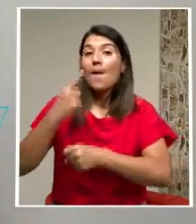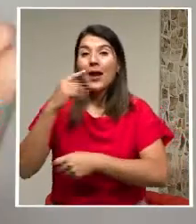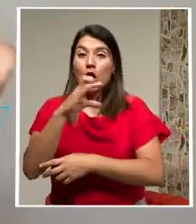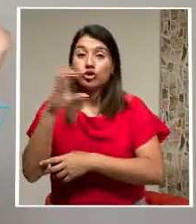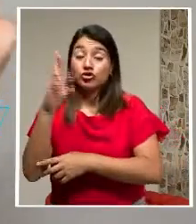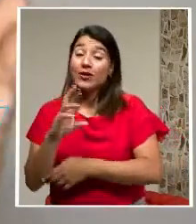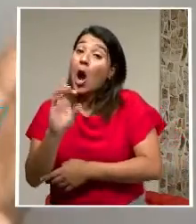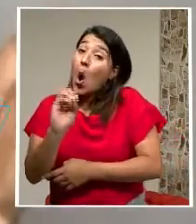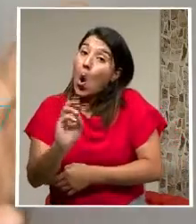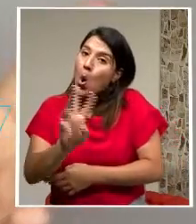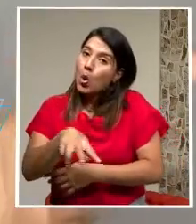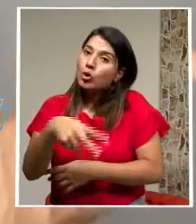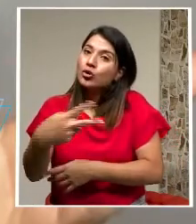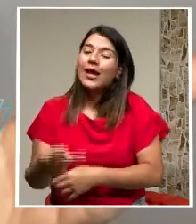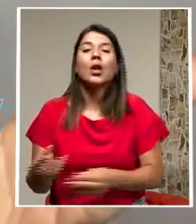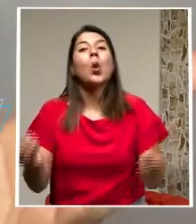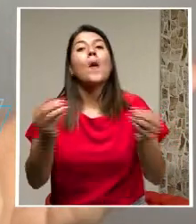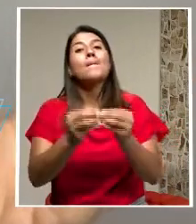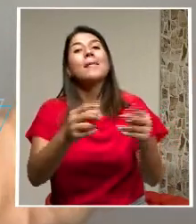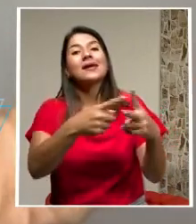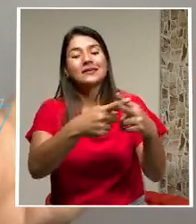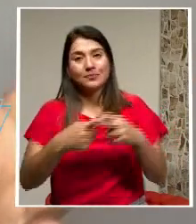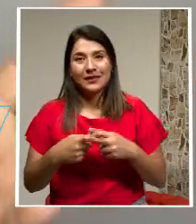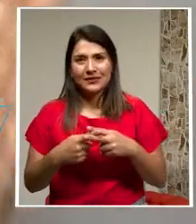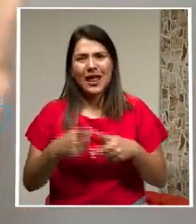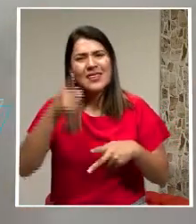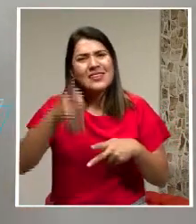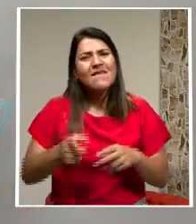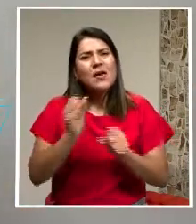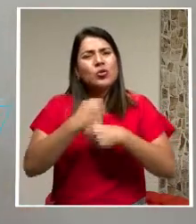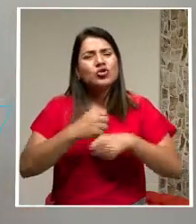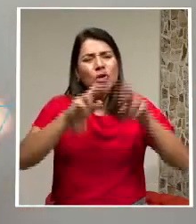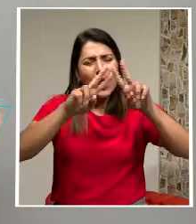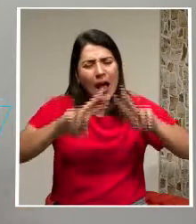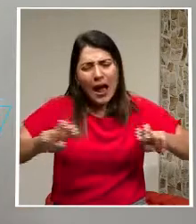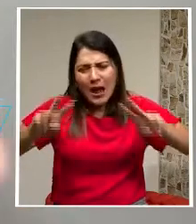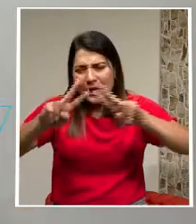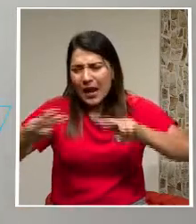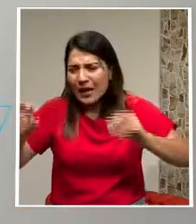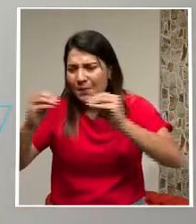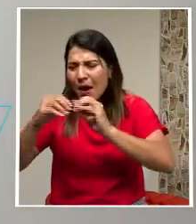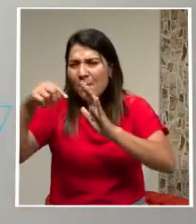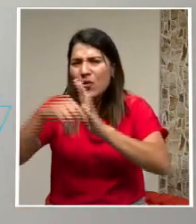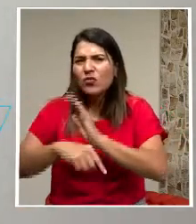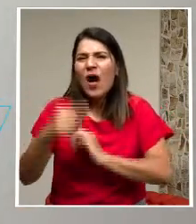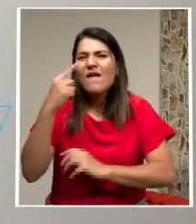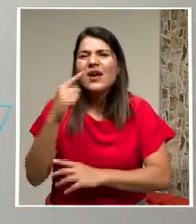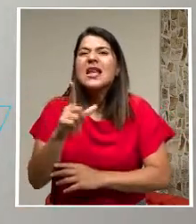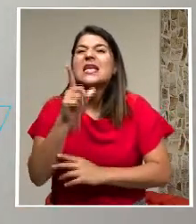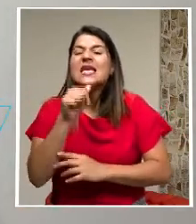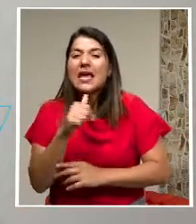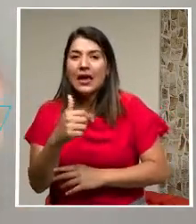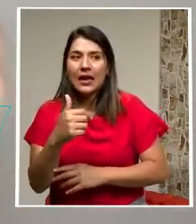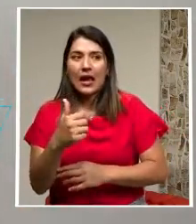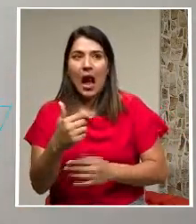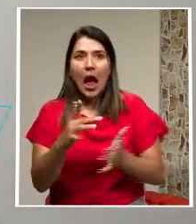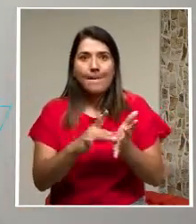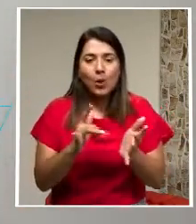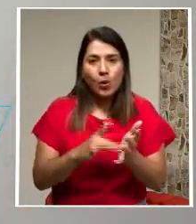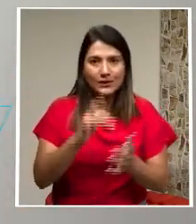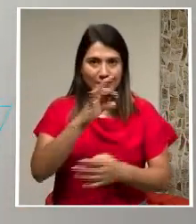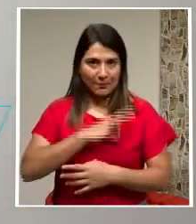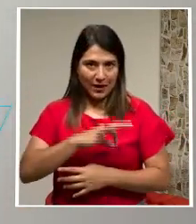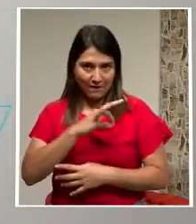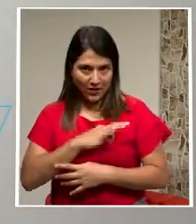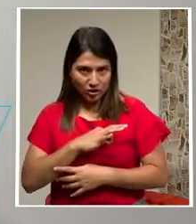Lo que se Requiere Es hacer Un análisis Más exhaustivo De quienes Son Los que Están Recibiendo Este Beneficio Si es Que es Para